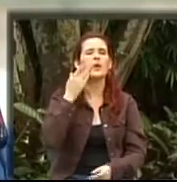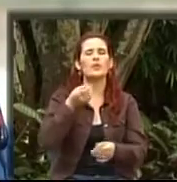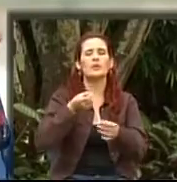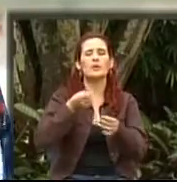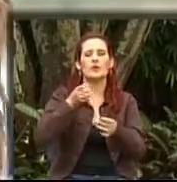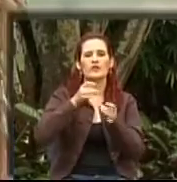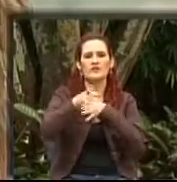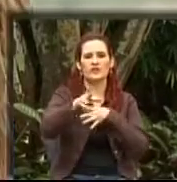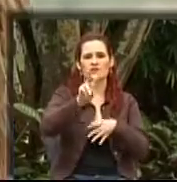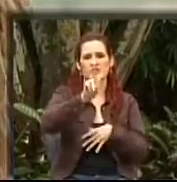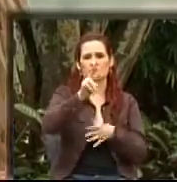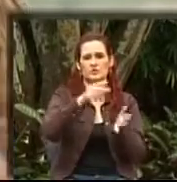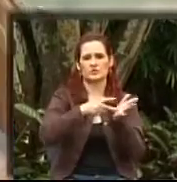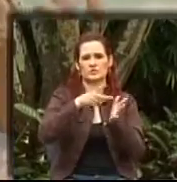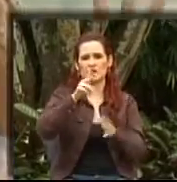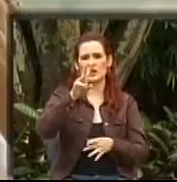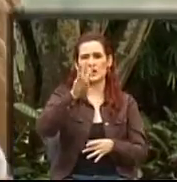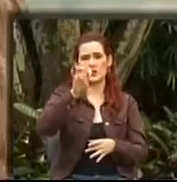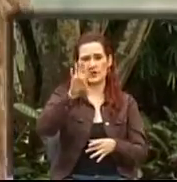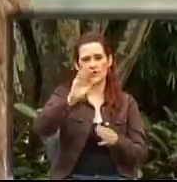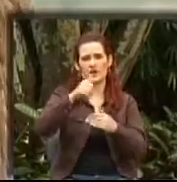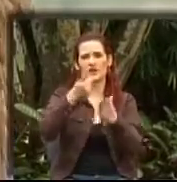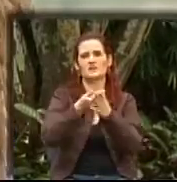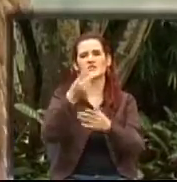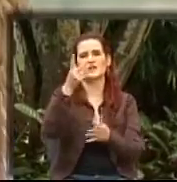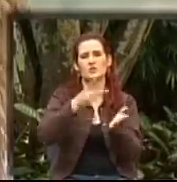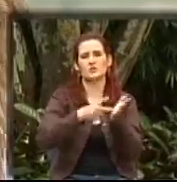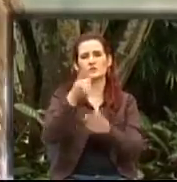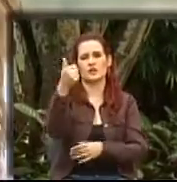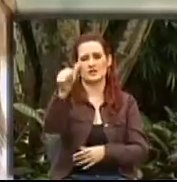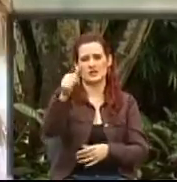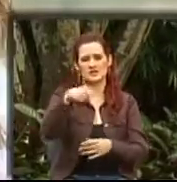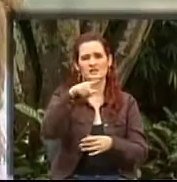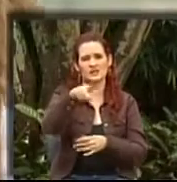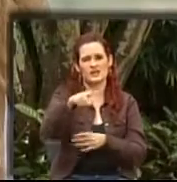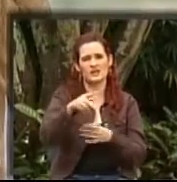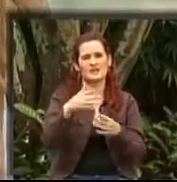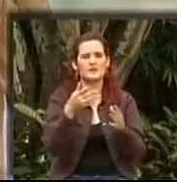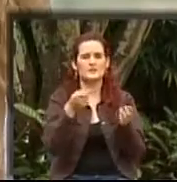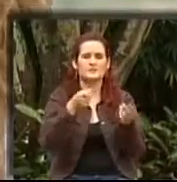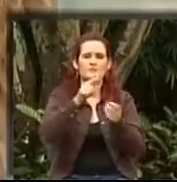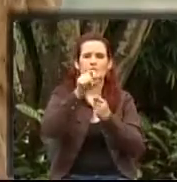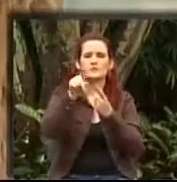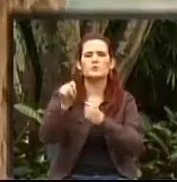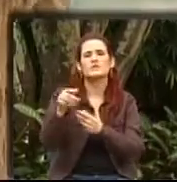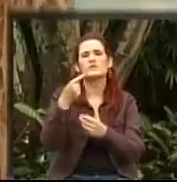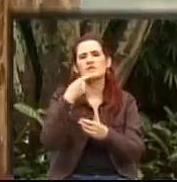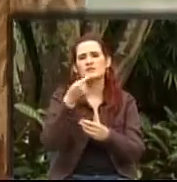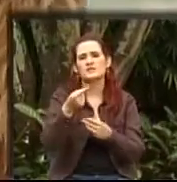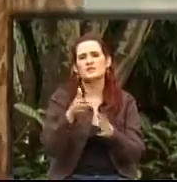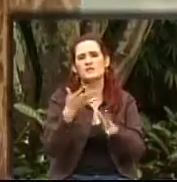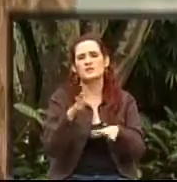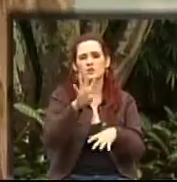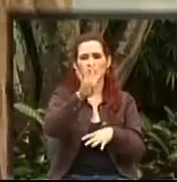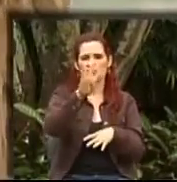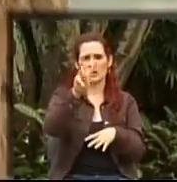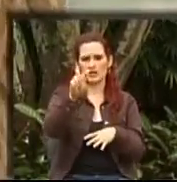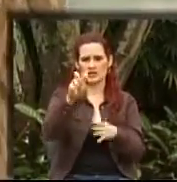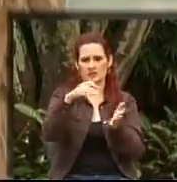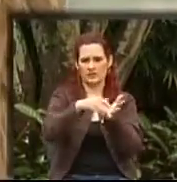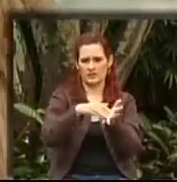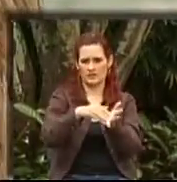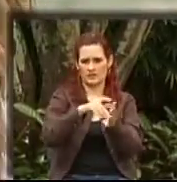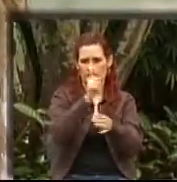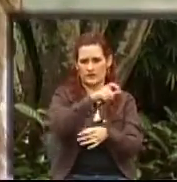empezando 2010, se hizo una pesquisa y se encontraron aproximadamente 47 mil personas en situación de discapacidad